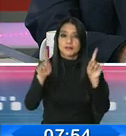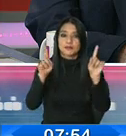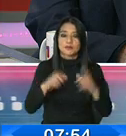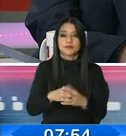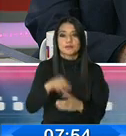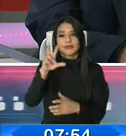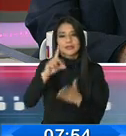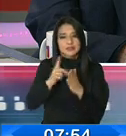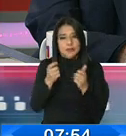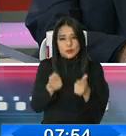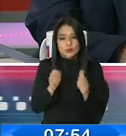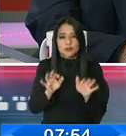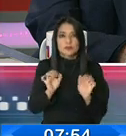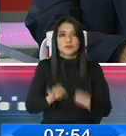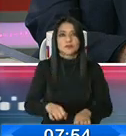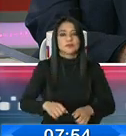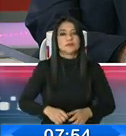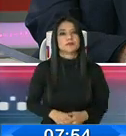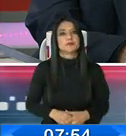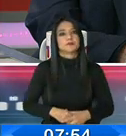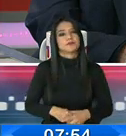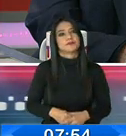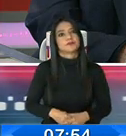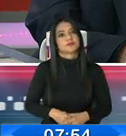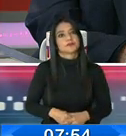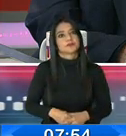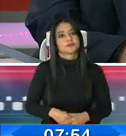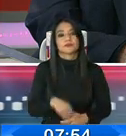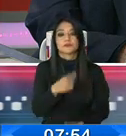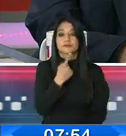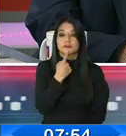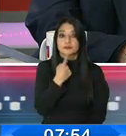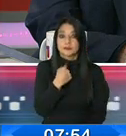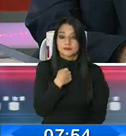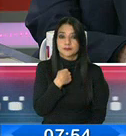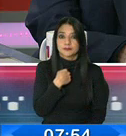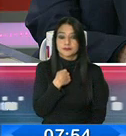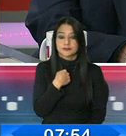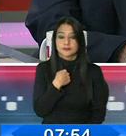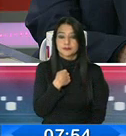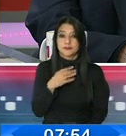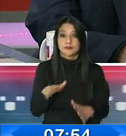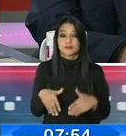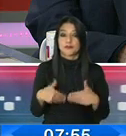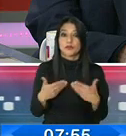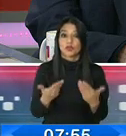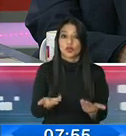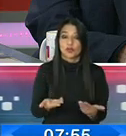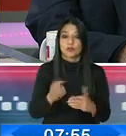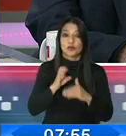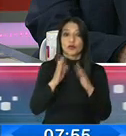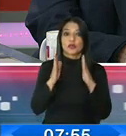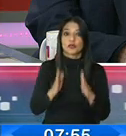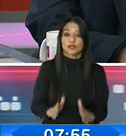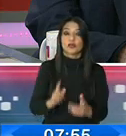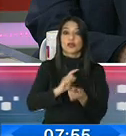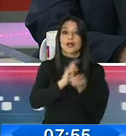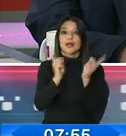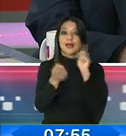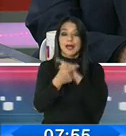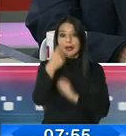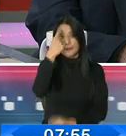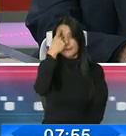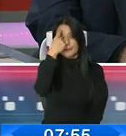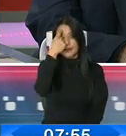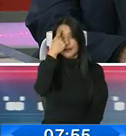30 segundos si me permite. usted me decía ¿cómo lograr que el ecuatoriano cambie de chip